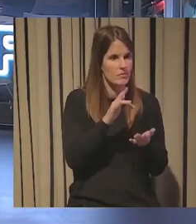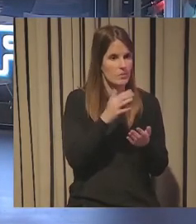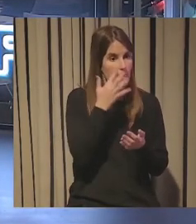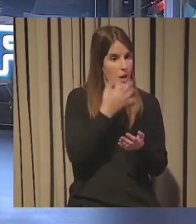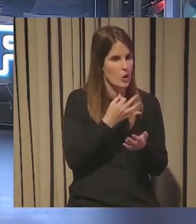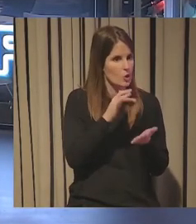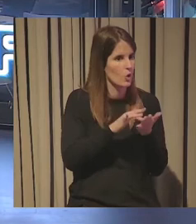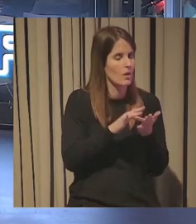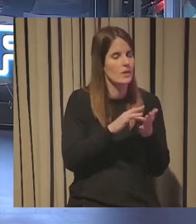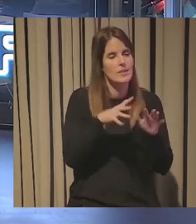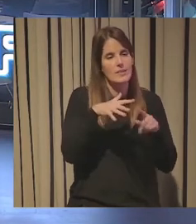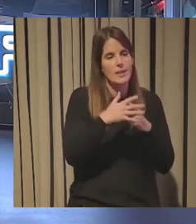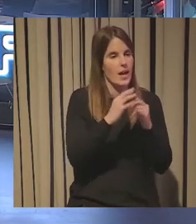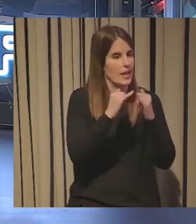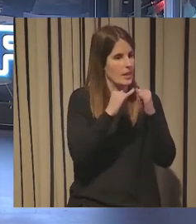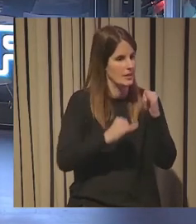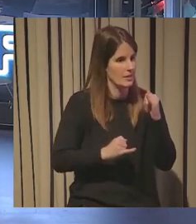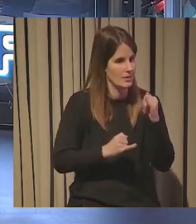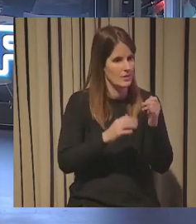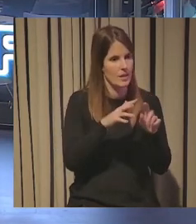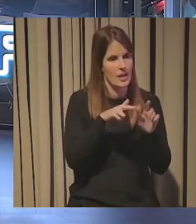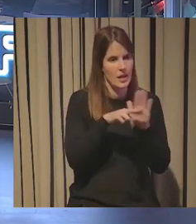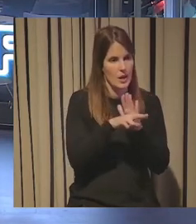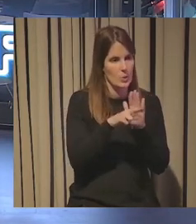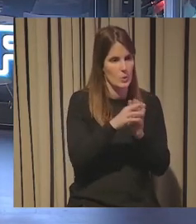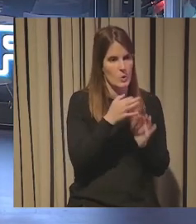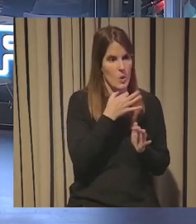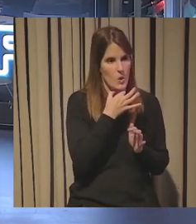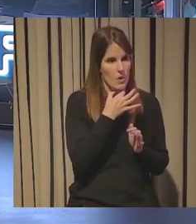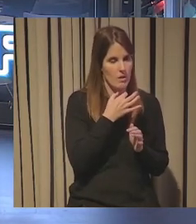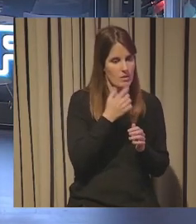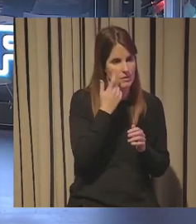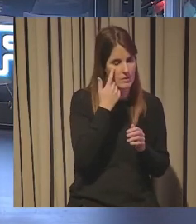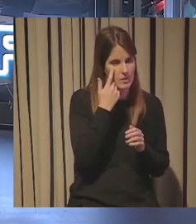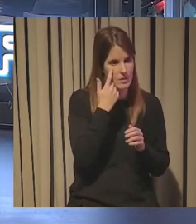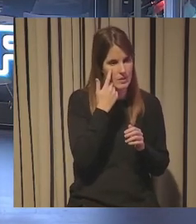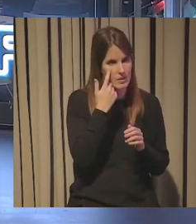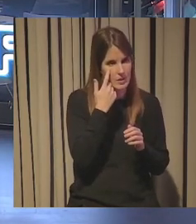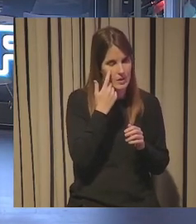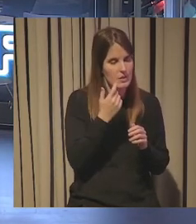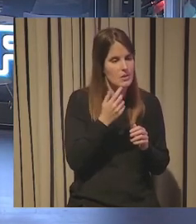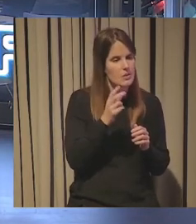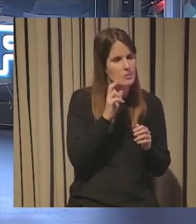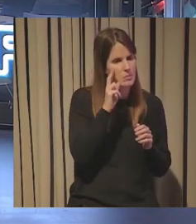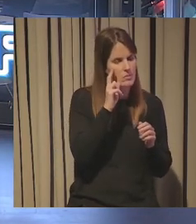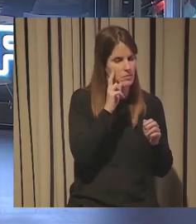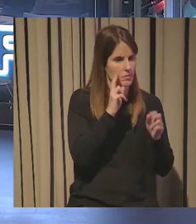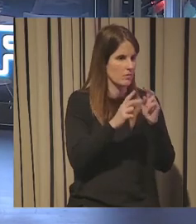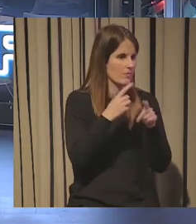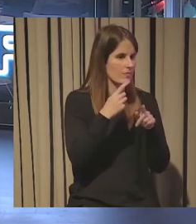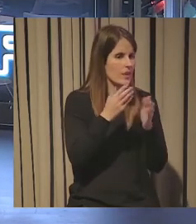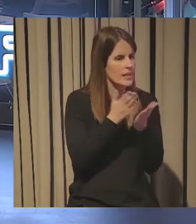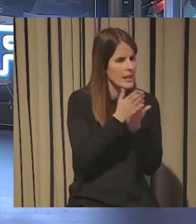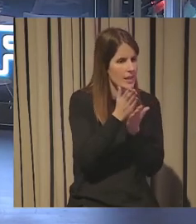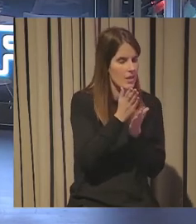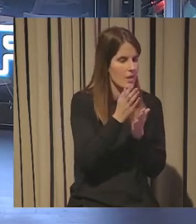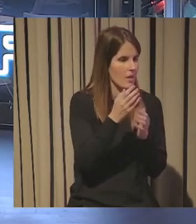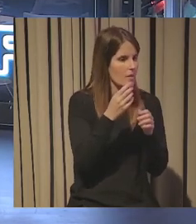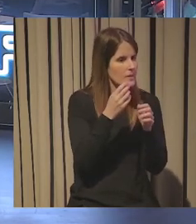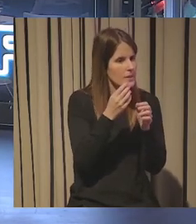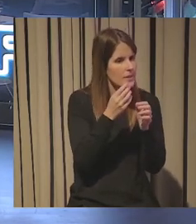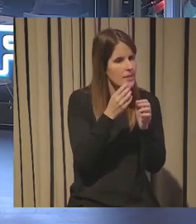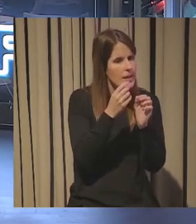de crisis y de escasez quedarnos solo en las olas y en las manifestaciones quizá más visibles de las propias tendencias